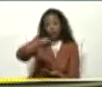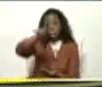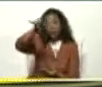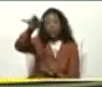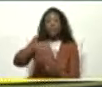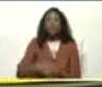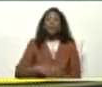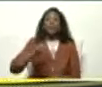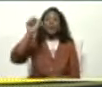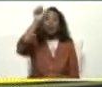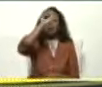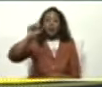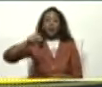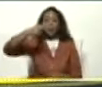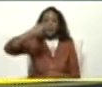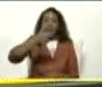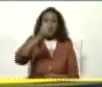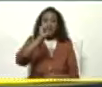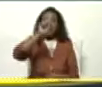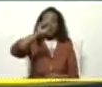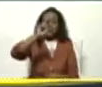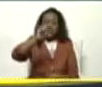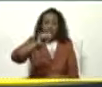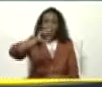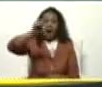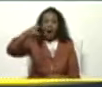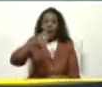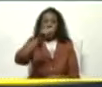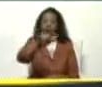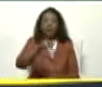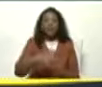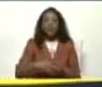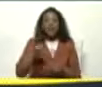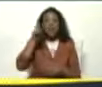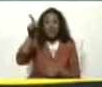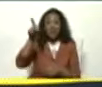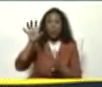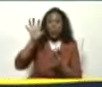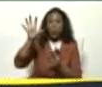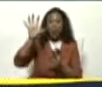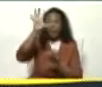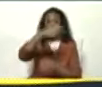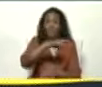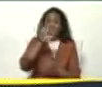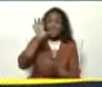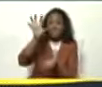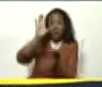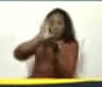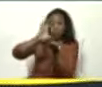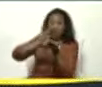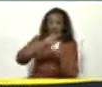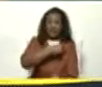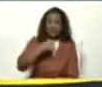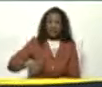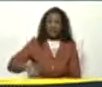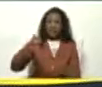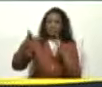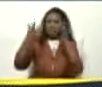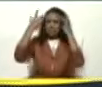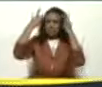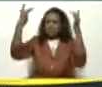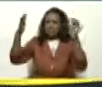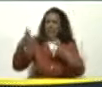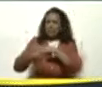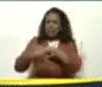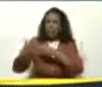Changai Como saben Usted es uno de los Polos de desarrollo Económico Financiero Tecnológico